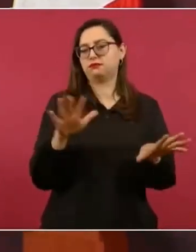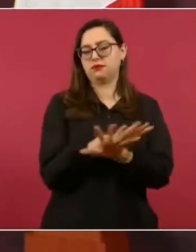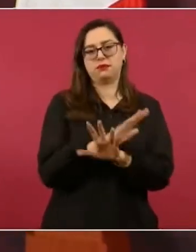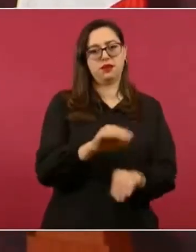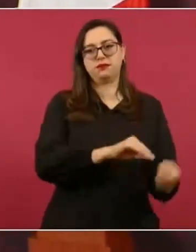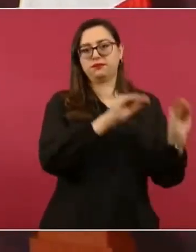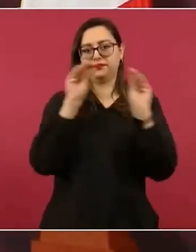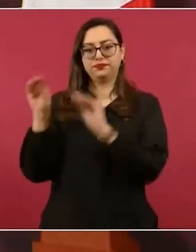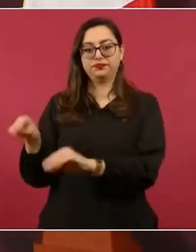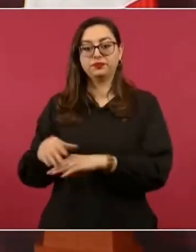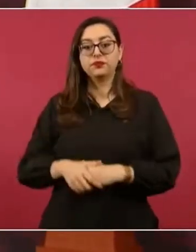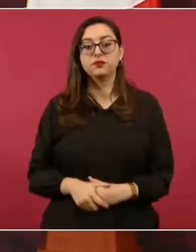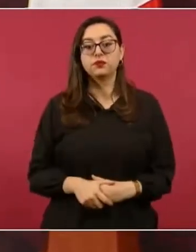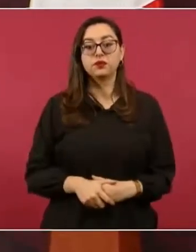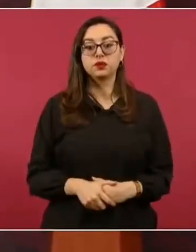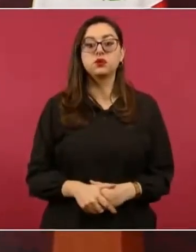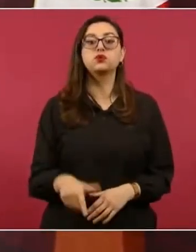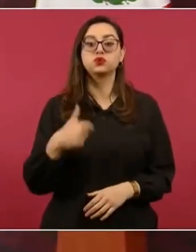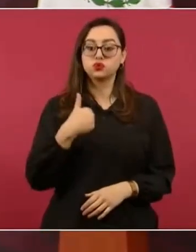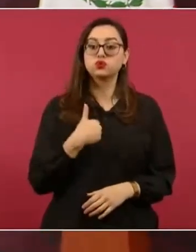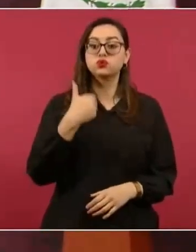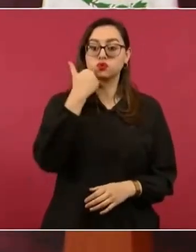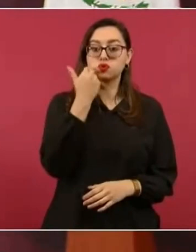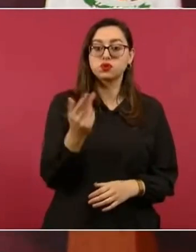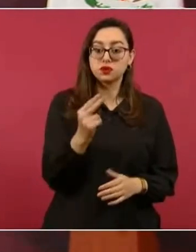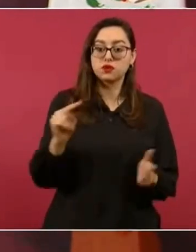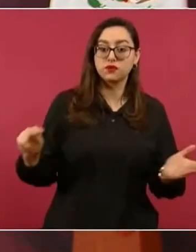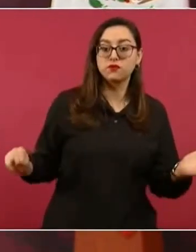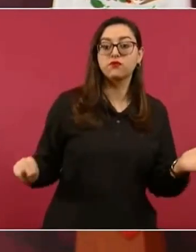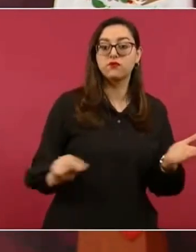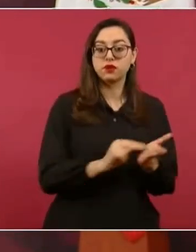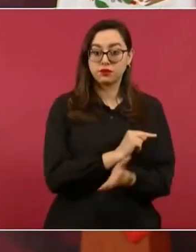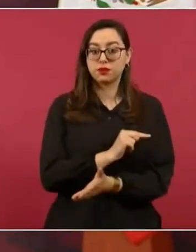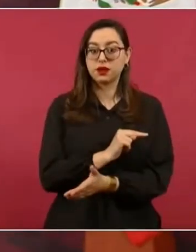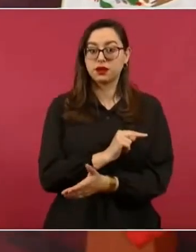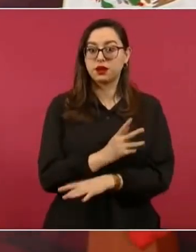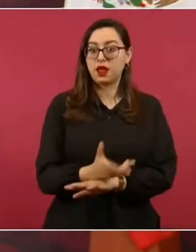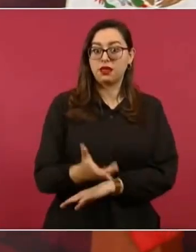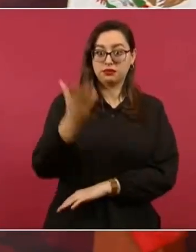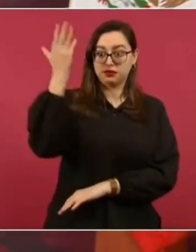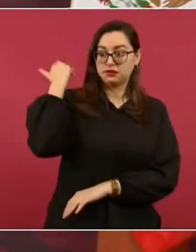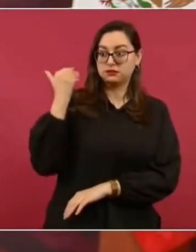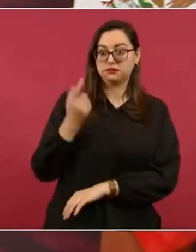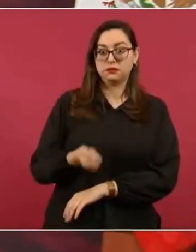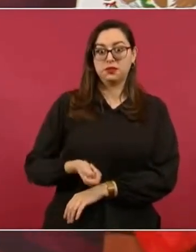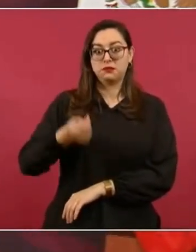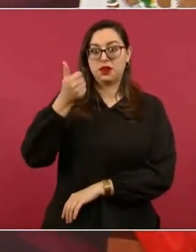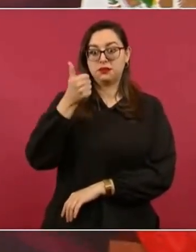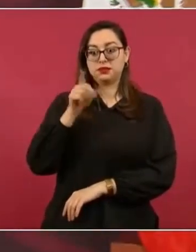llegara el primer vuelo de DHL,